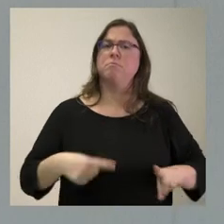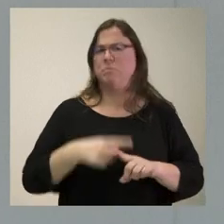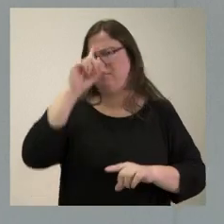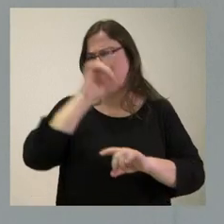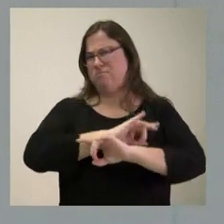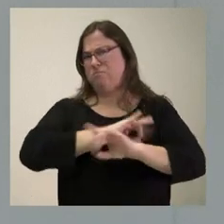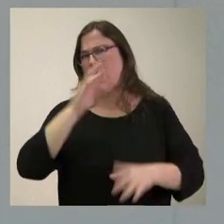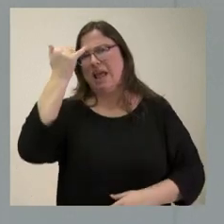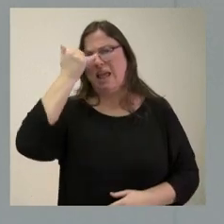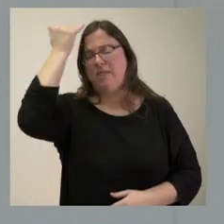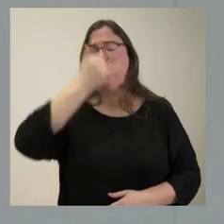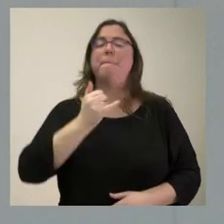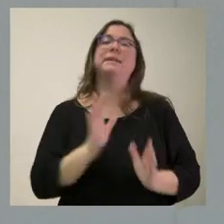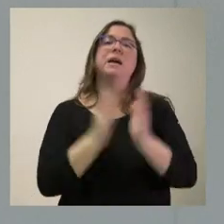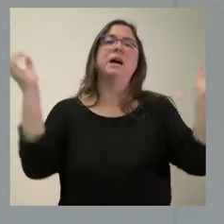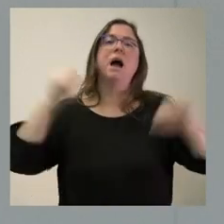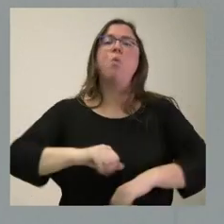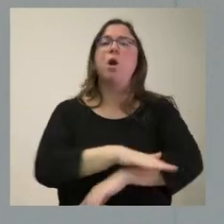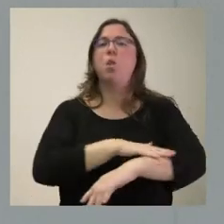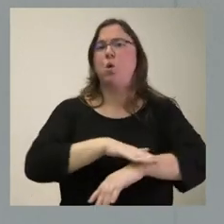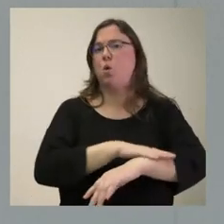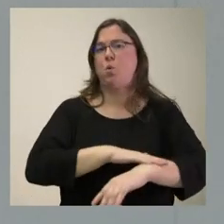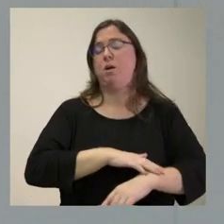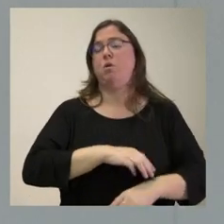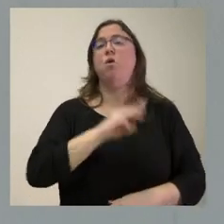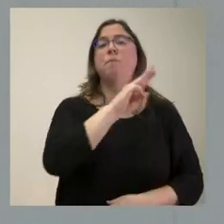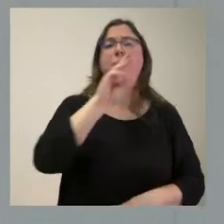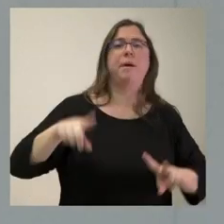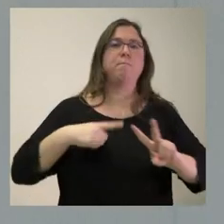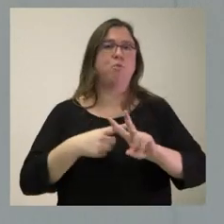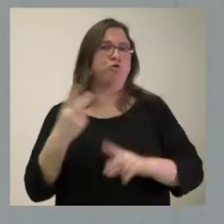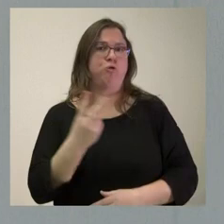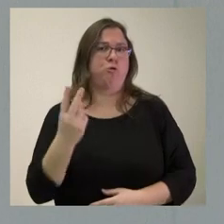y la filosofía del pacto de gobierno entre el Partido Popular y Vox. Muy particularmente, en Instituto 2,